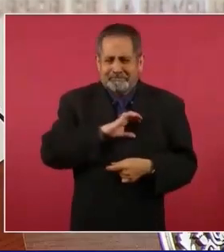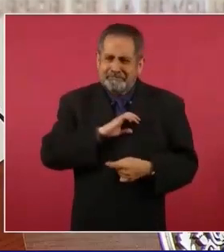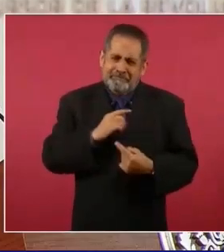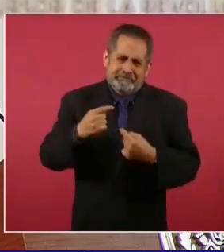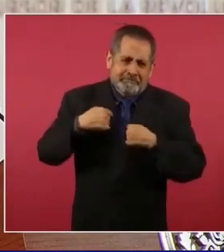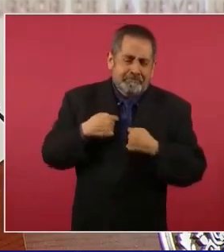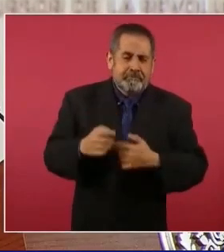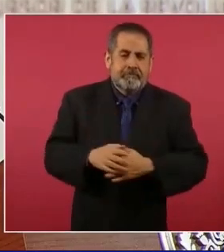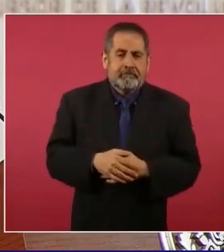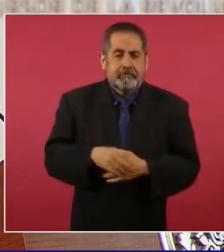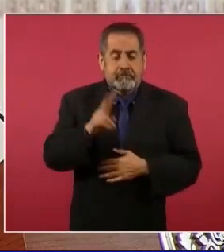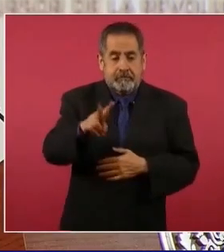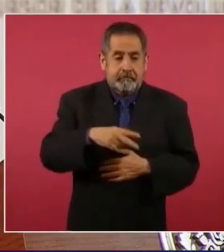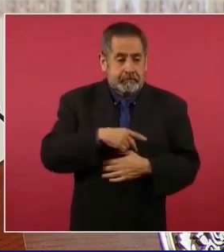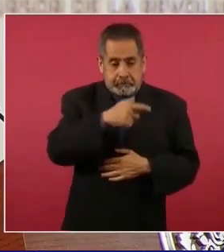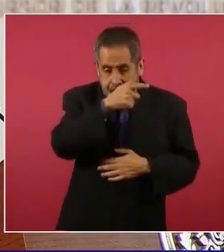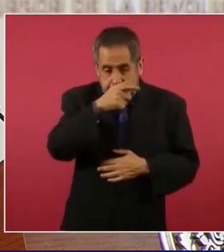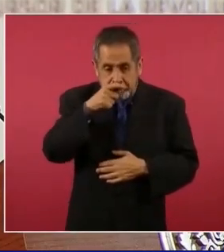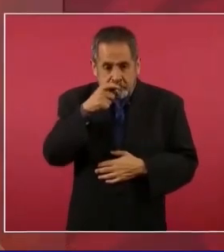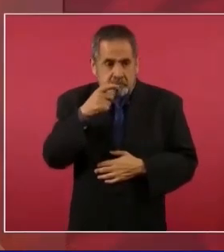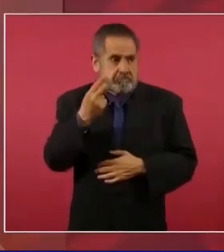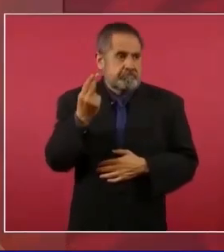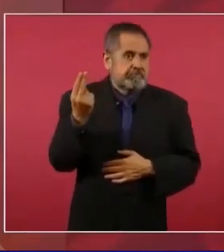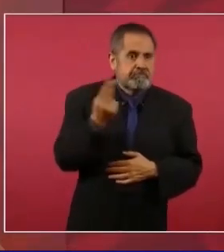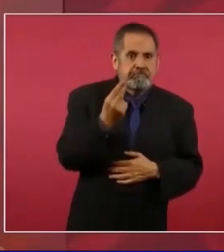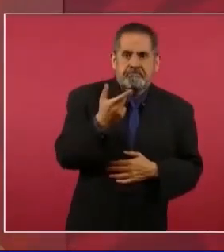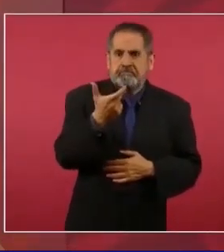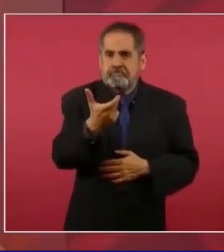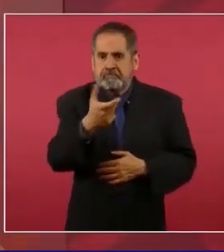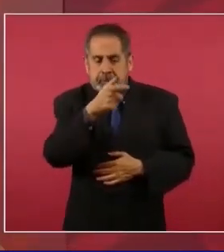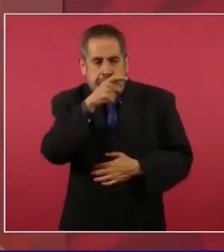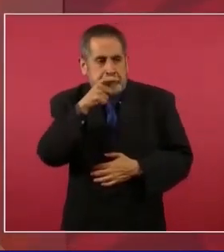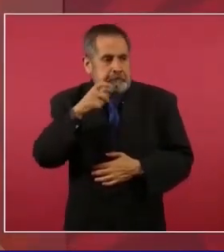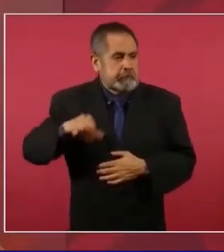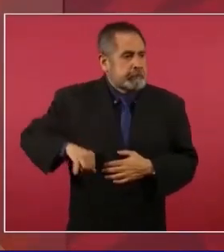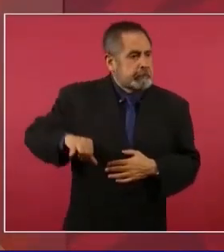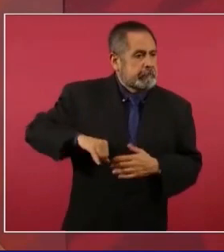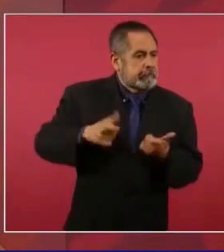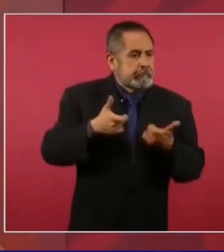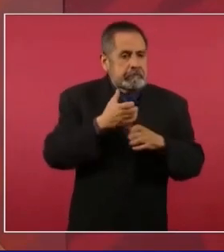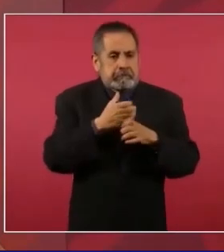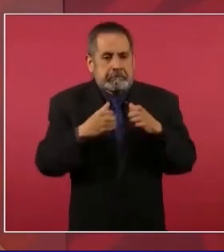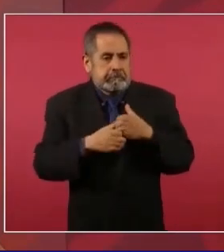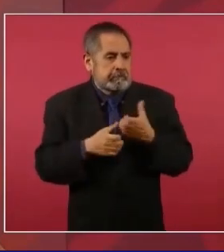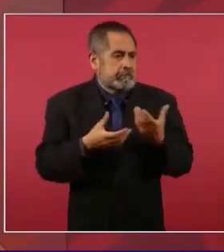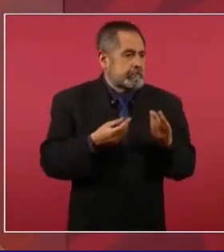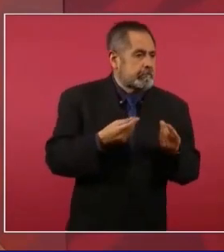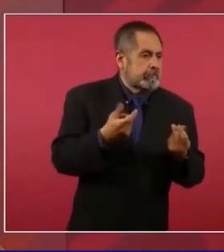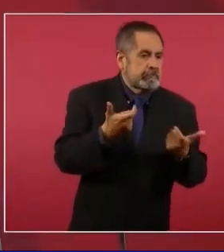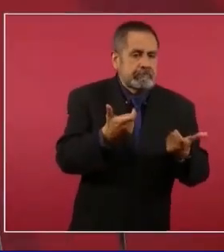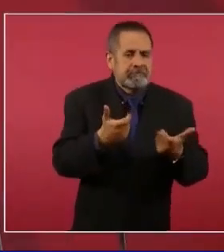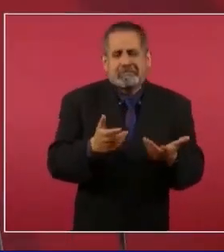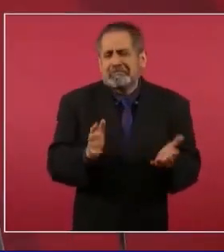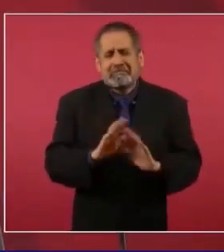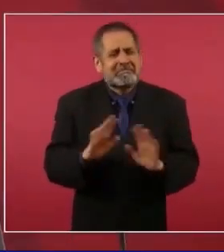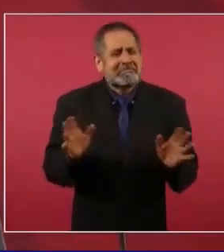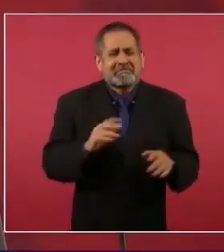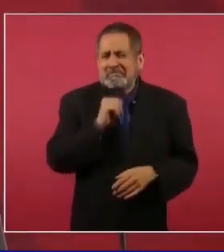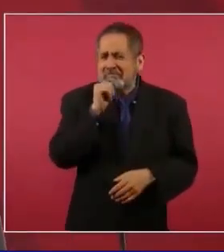No me importa, nunca me ha interesado el dinero, lo material, pero también